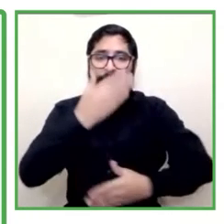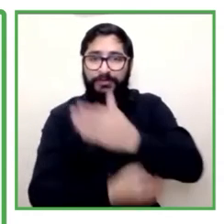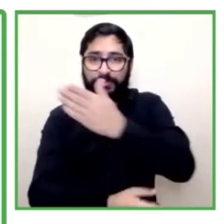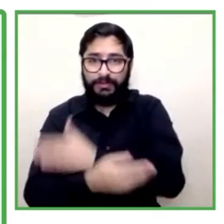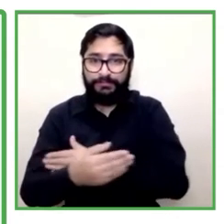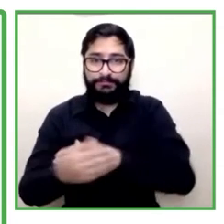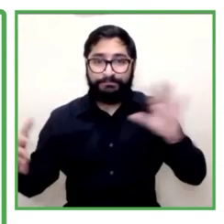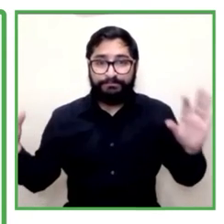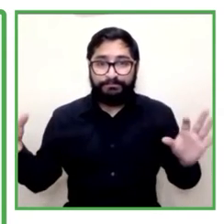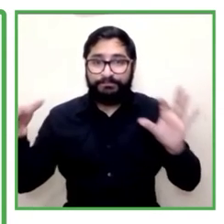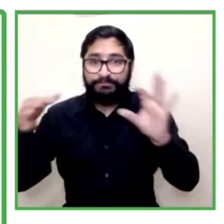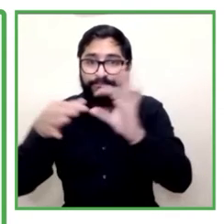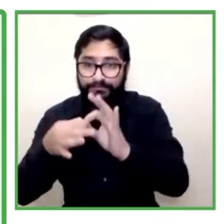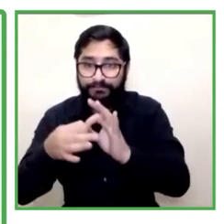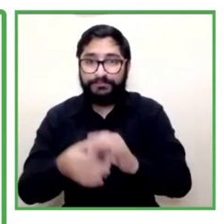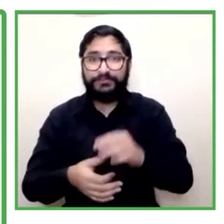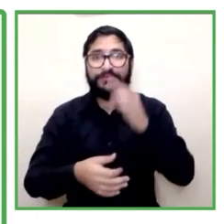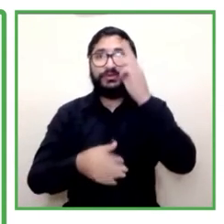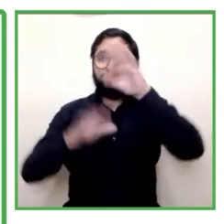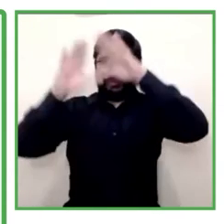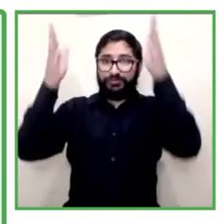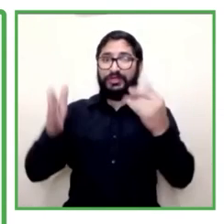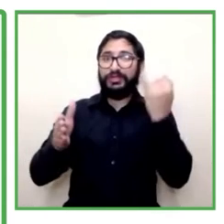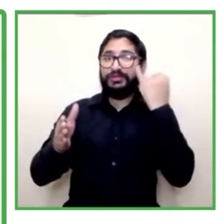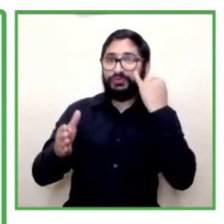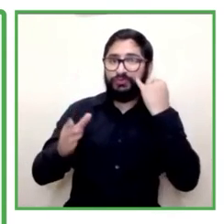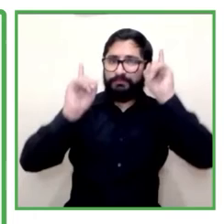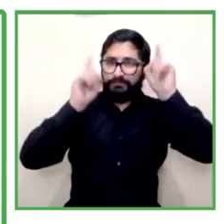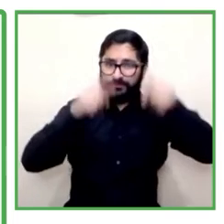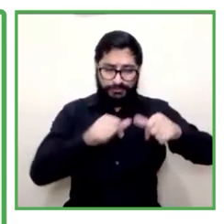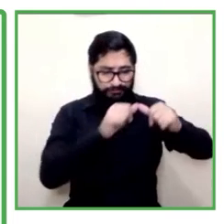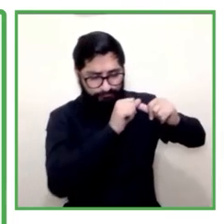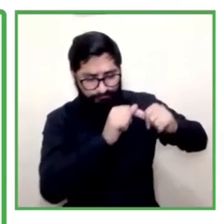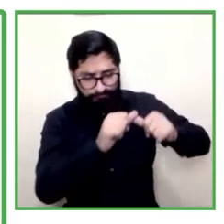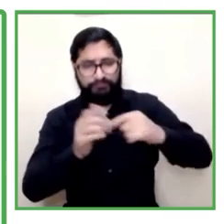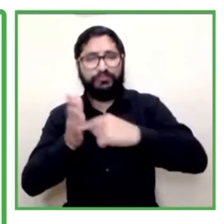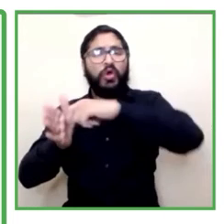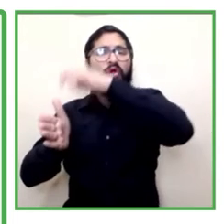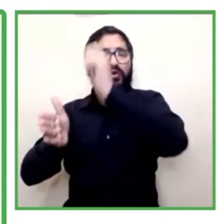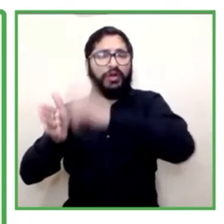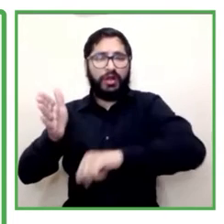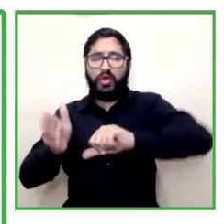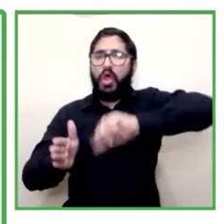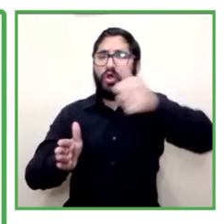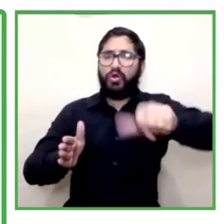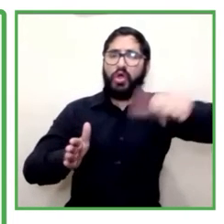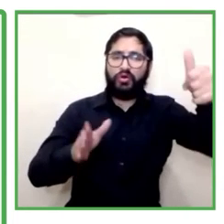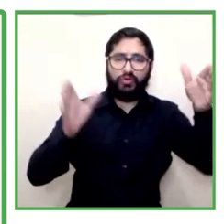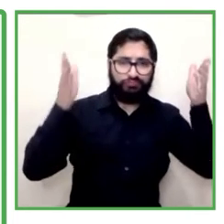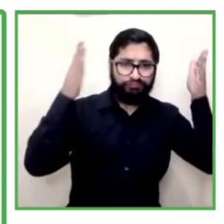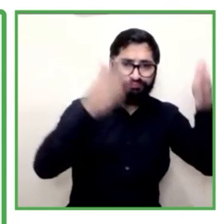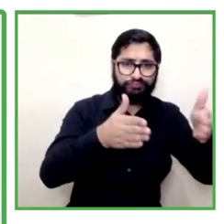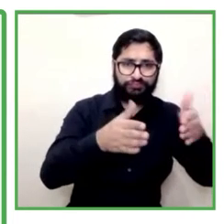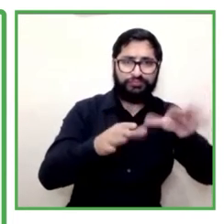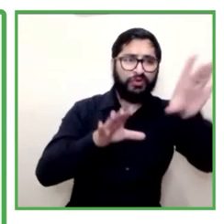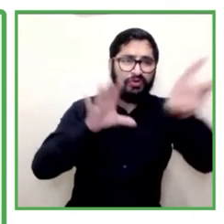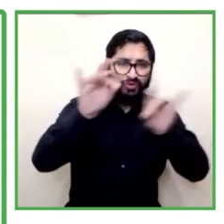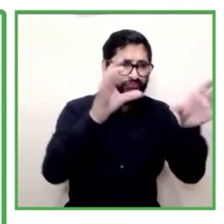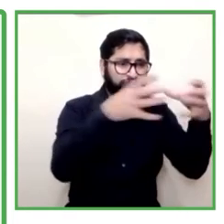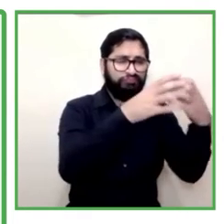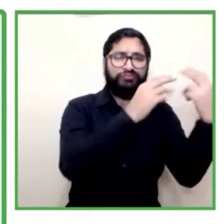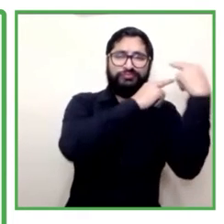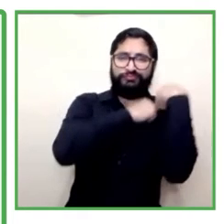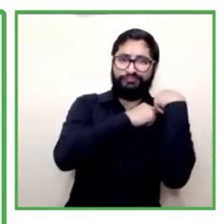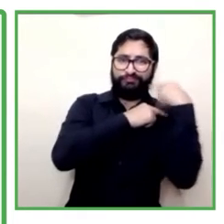algunos son de planta otros son contratistas en diferentes modalidades en el campo de atención